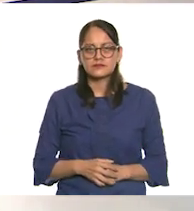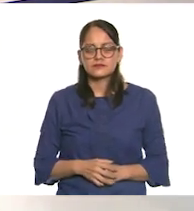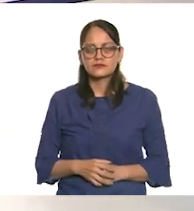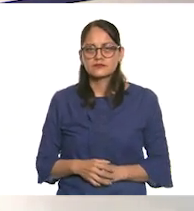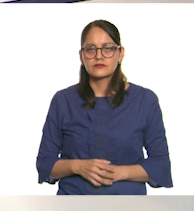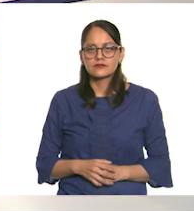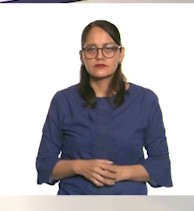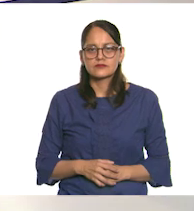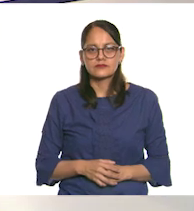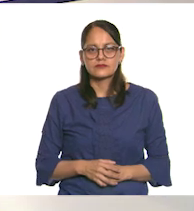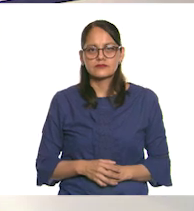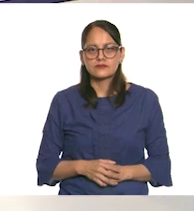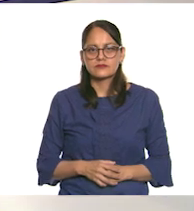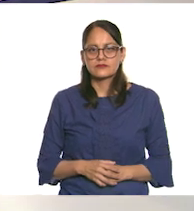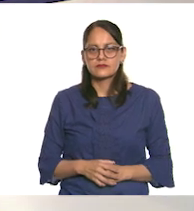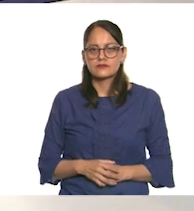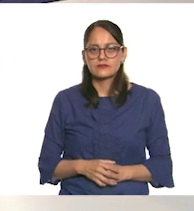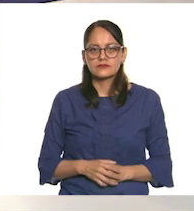Ok.